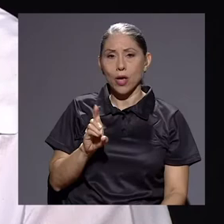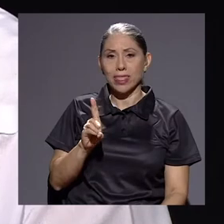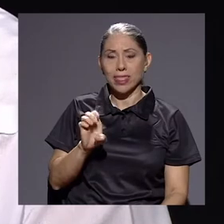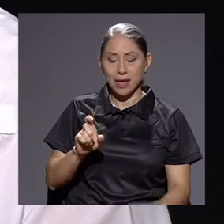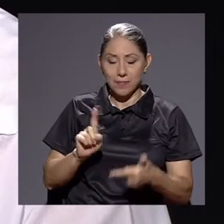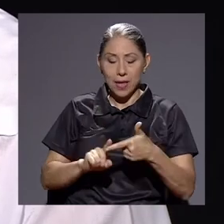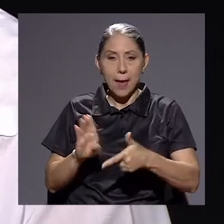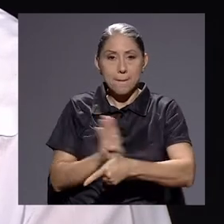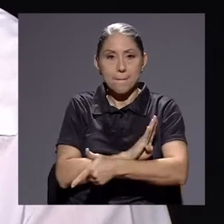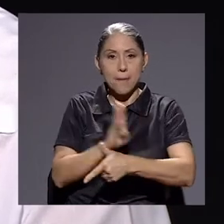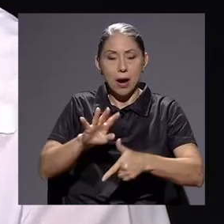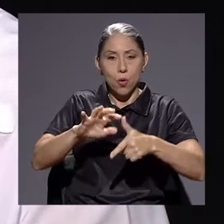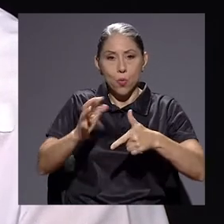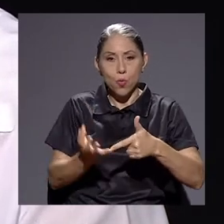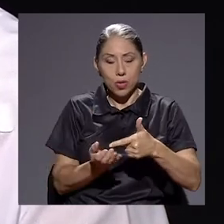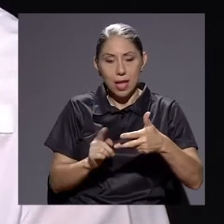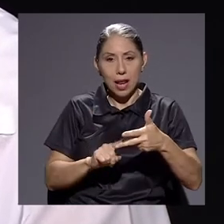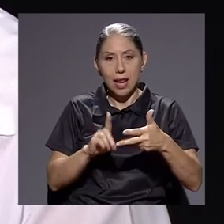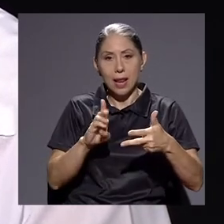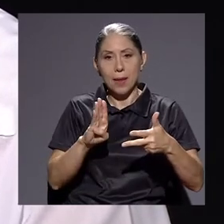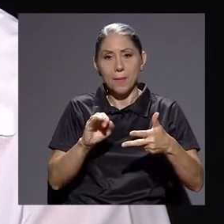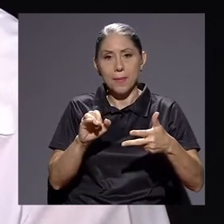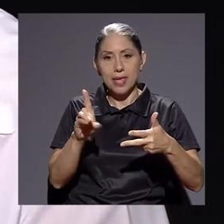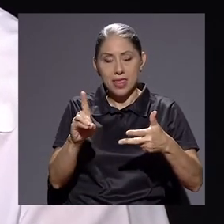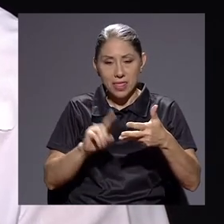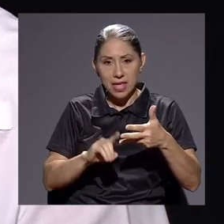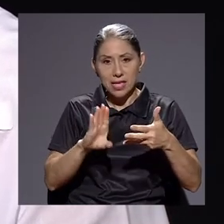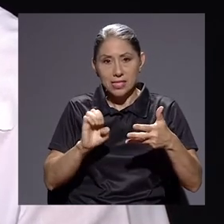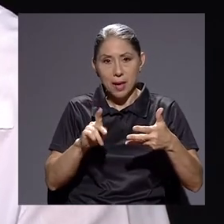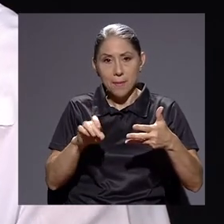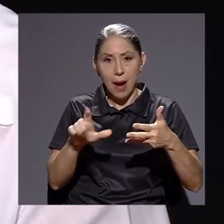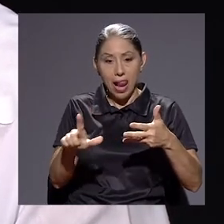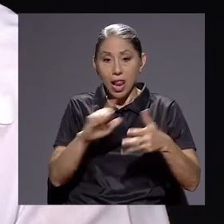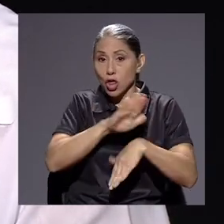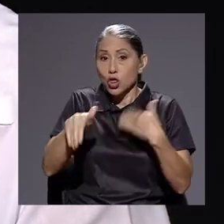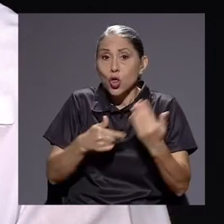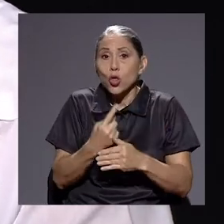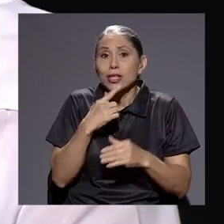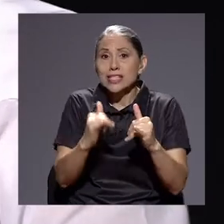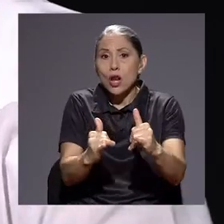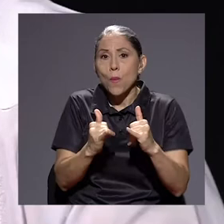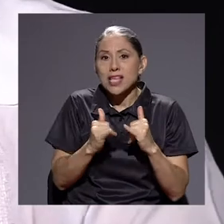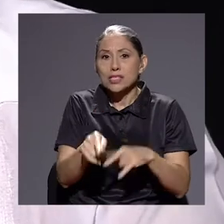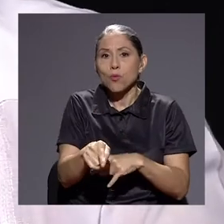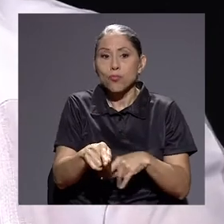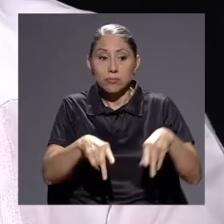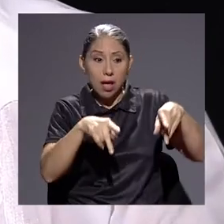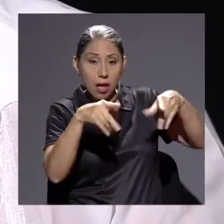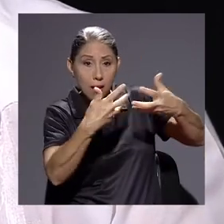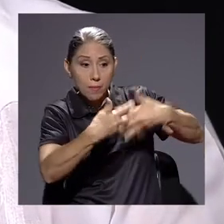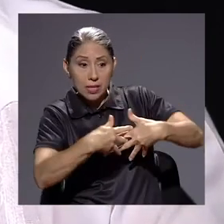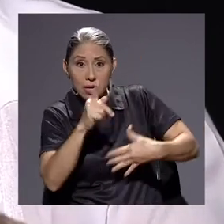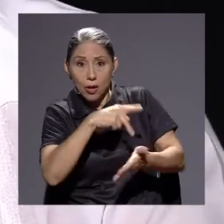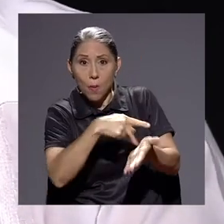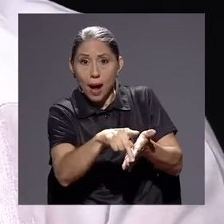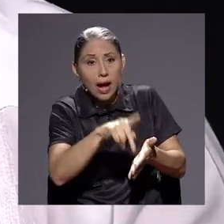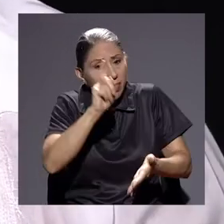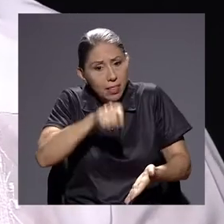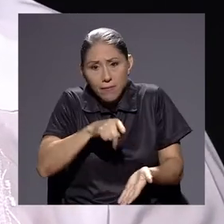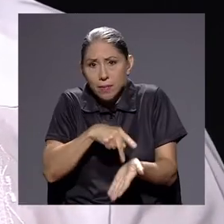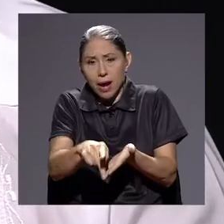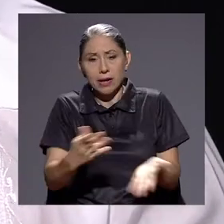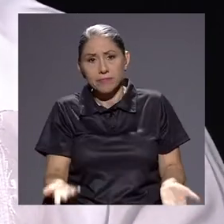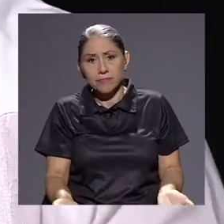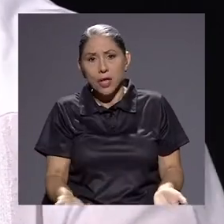los del Banco Mundial, los del BID y Pongo, los de CEPAL, todos le dicen lo mismo. A ese contribuyente que no paga, tiene que llegar a